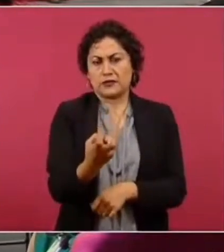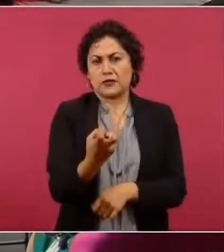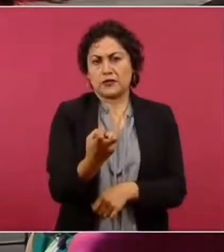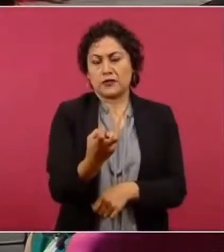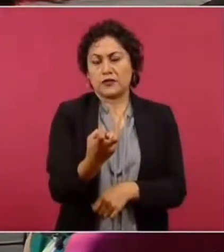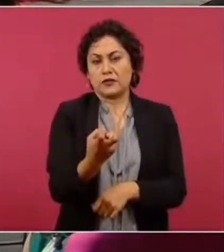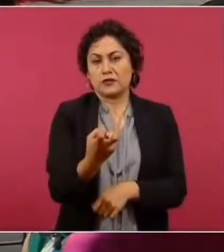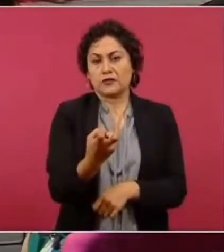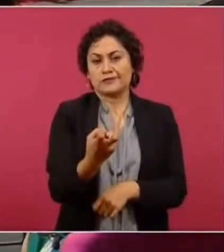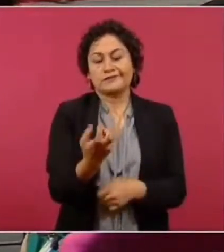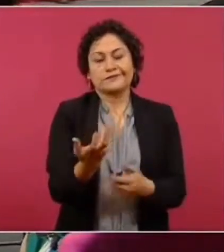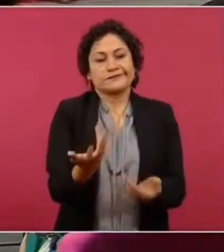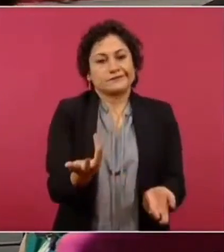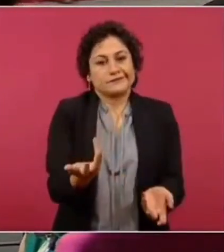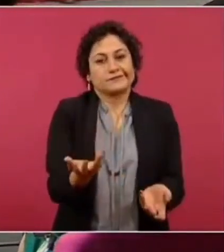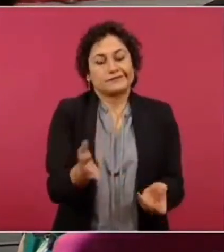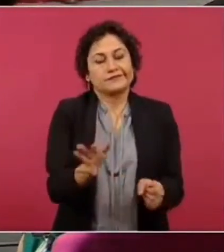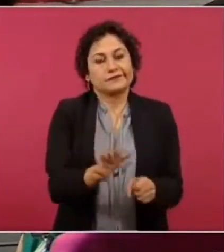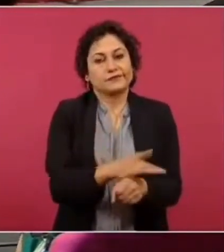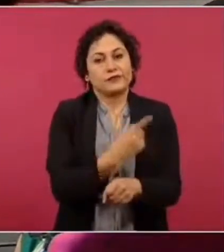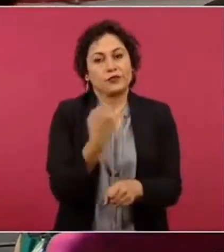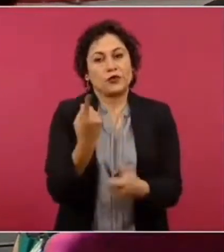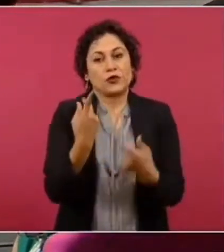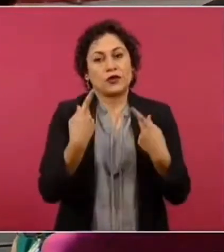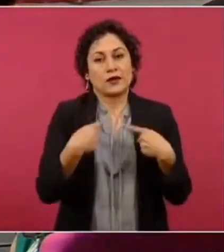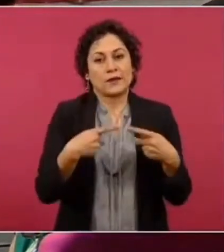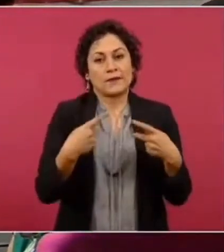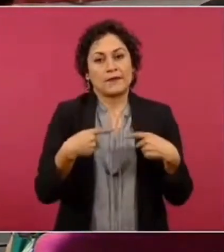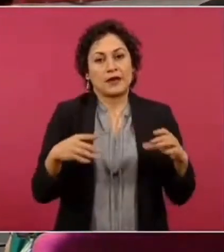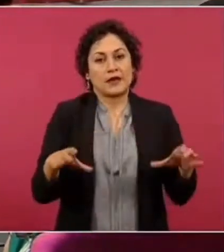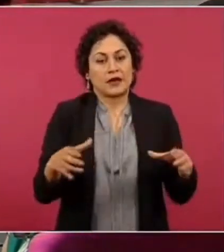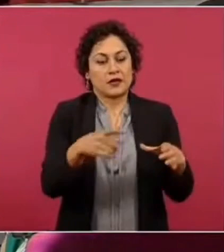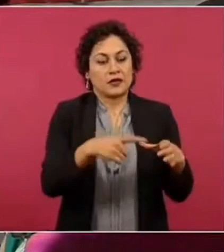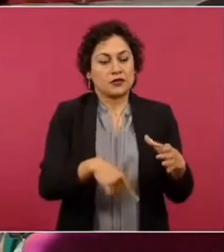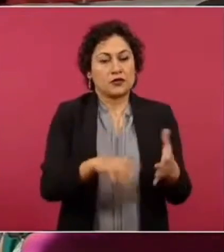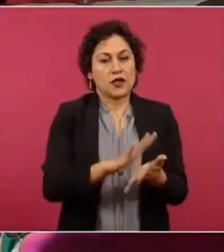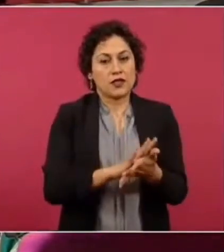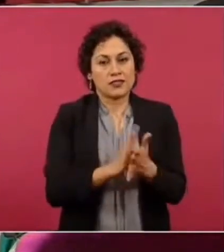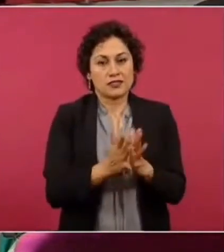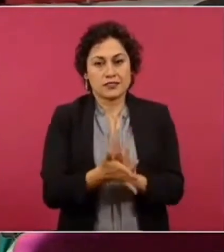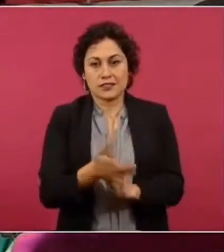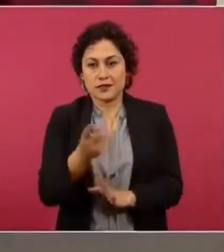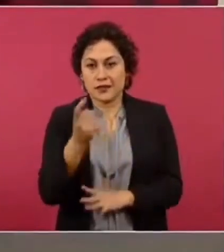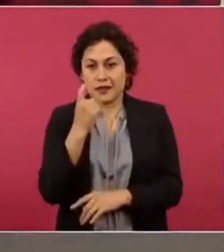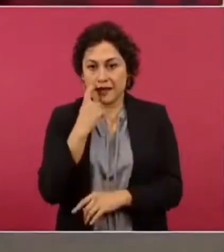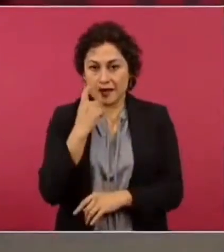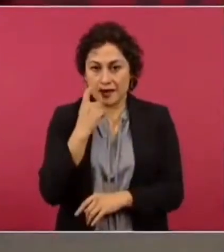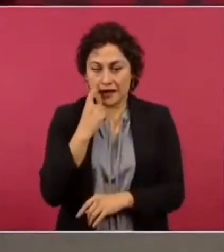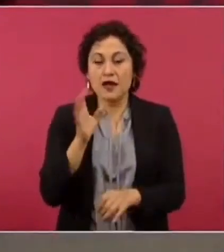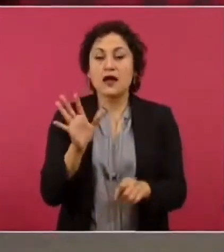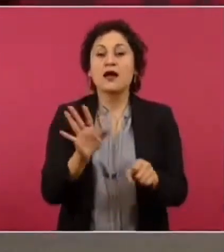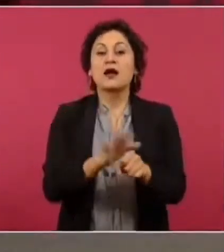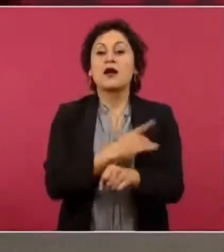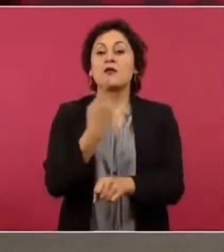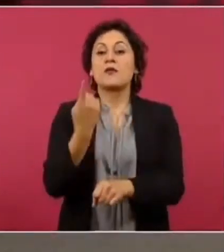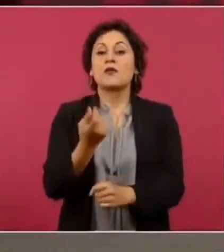complicidades, porque hubo tolerancia de autoridades